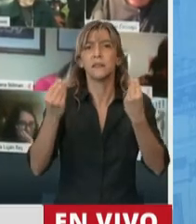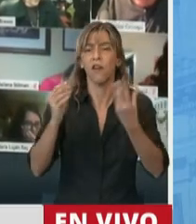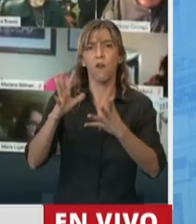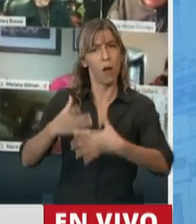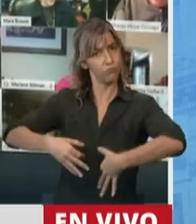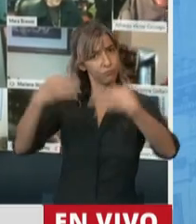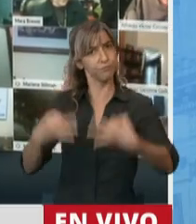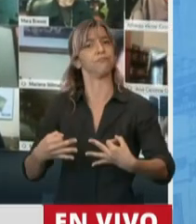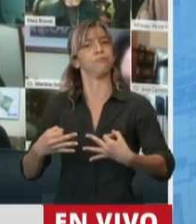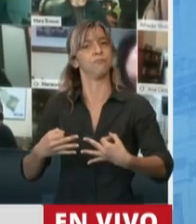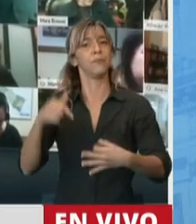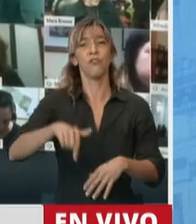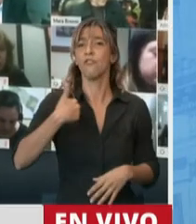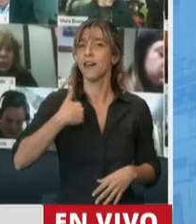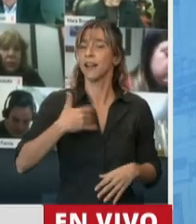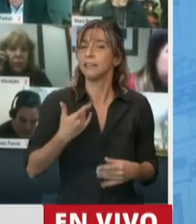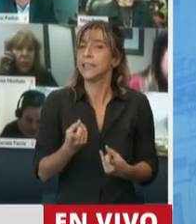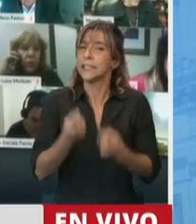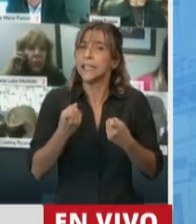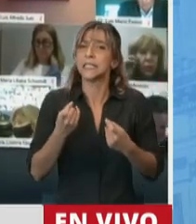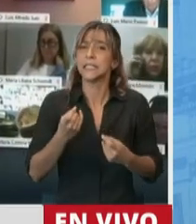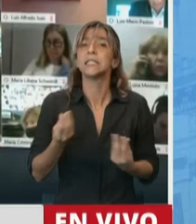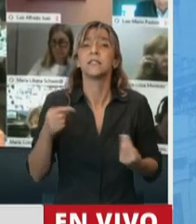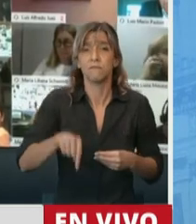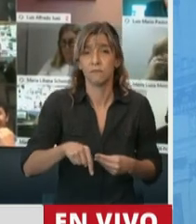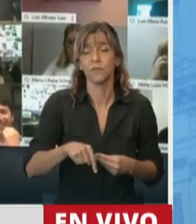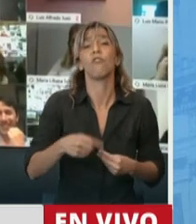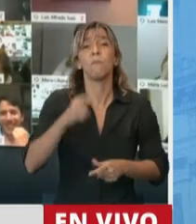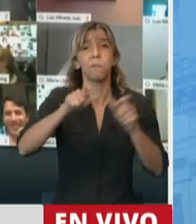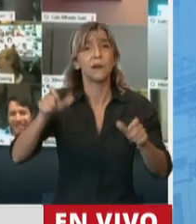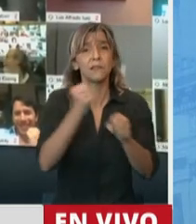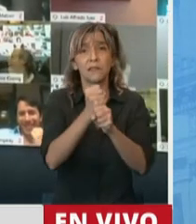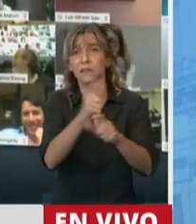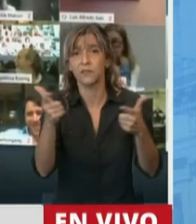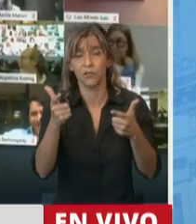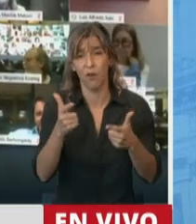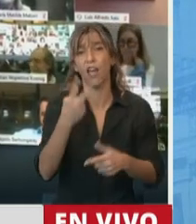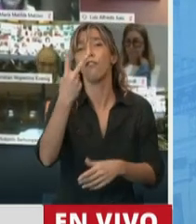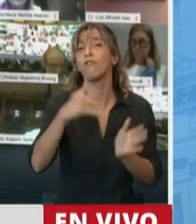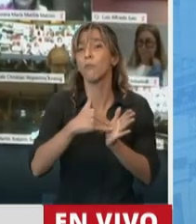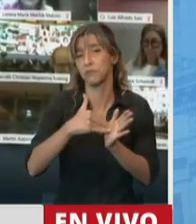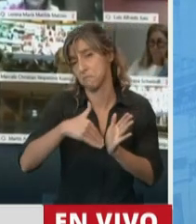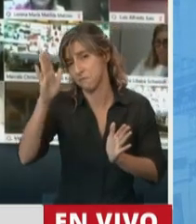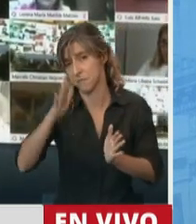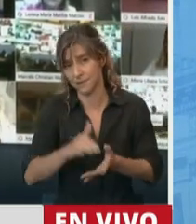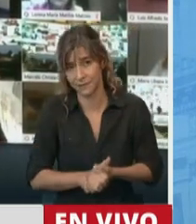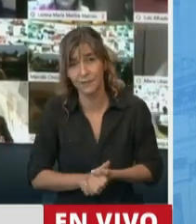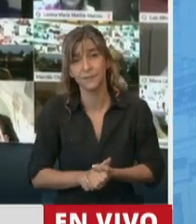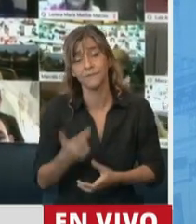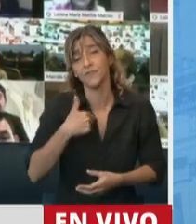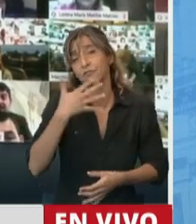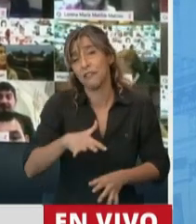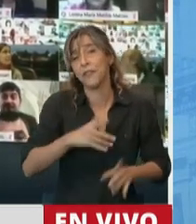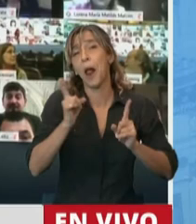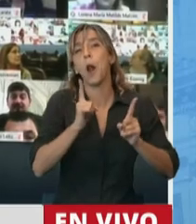República Argentina, que tiene más de dos millones de desocupados. Quienes lo ven como una amenaza, lógicamente, lo tratan de amordazar y de